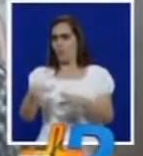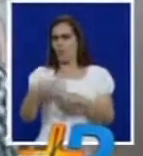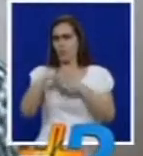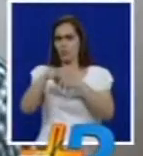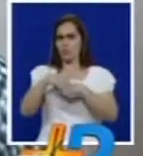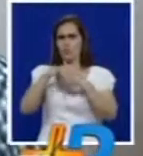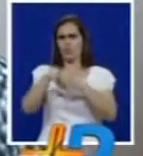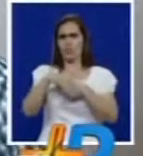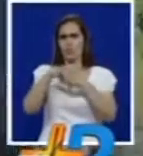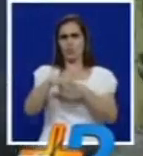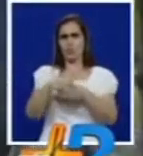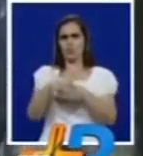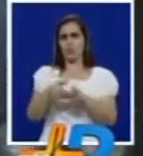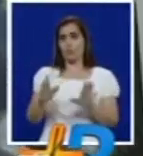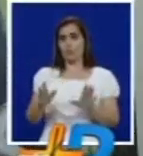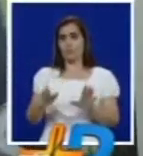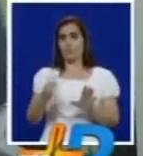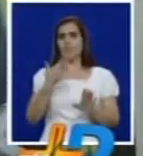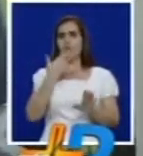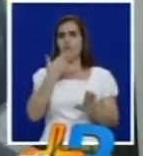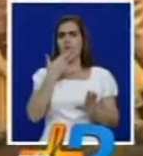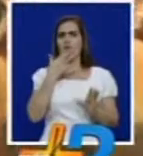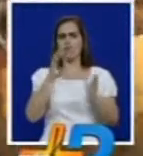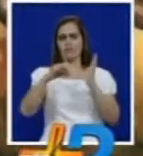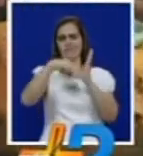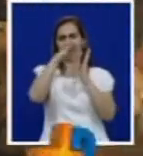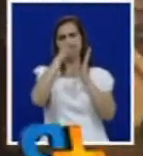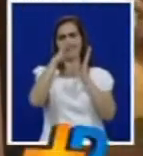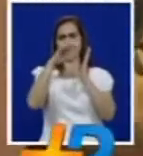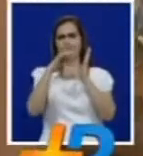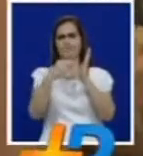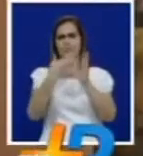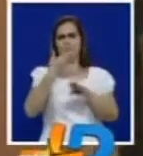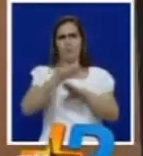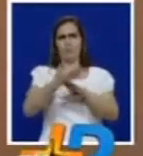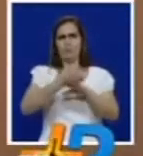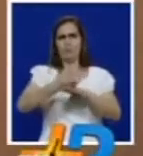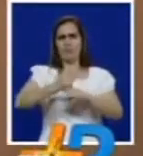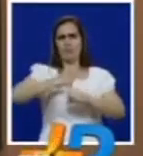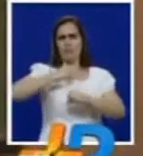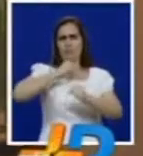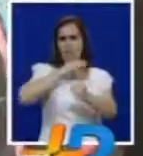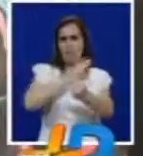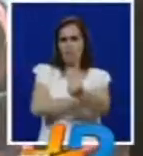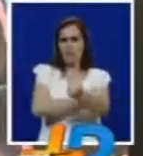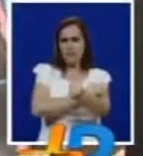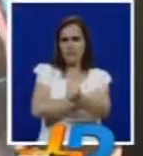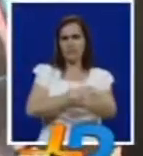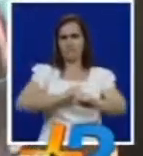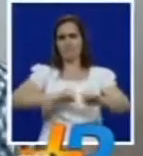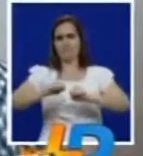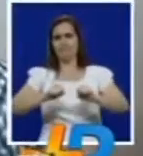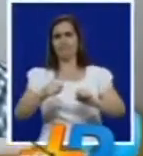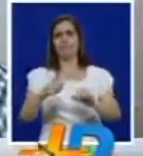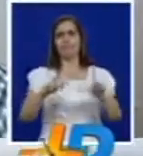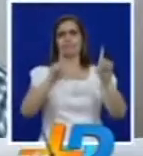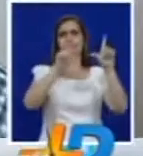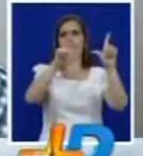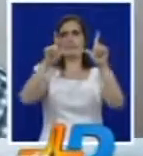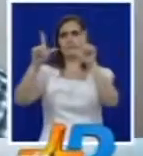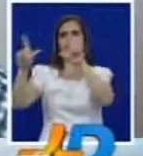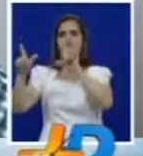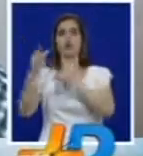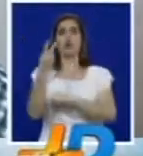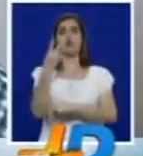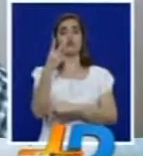ambiente entre abstracto y real El color es el gran aliado de Francisco en su propuesta Fuerza y Movimiento que está compuesta por 12 cuadros Es un proceso